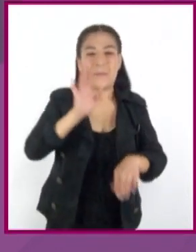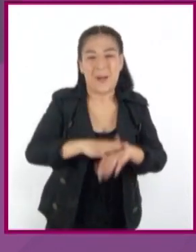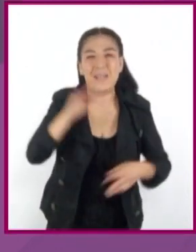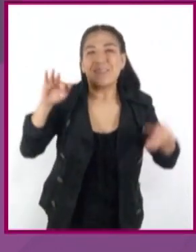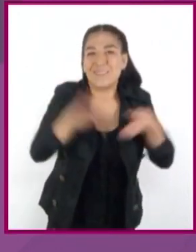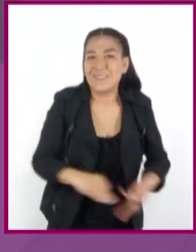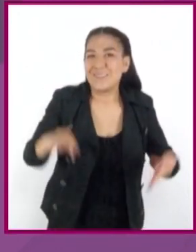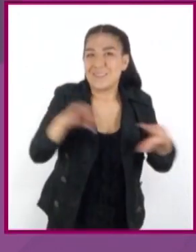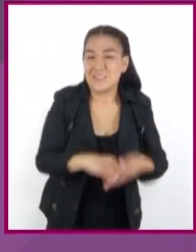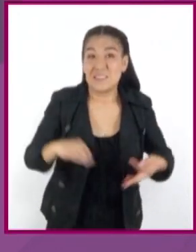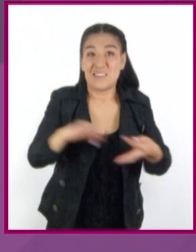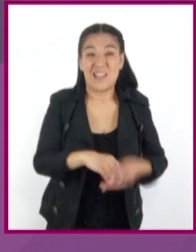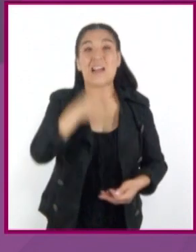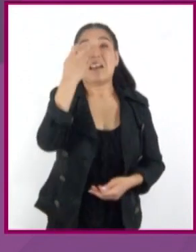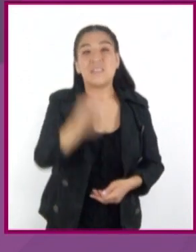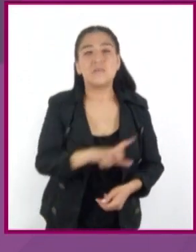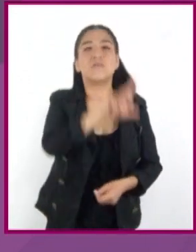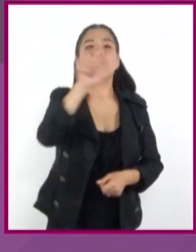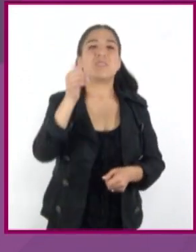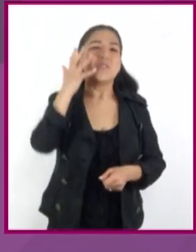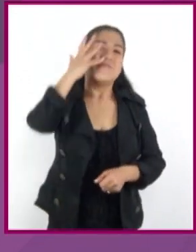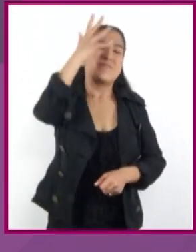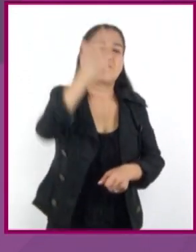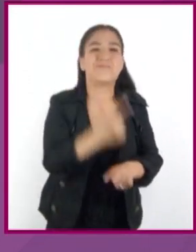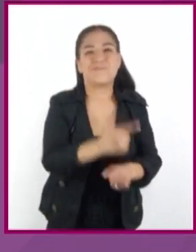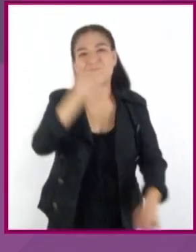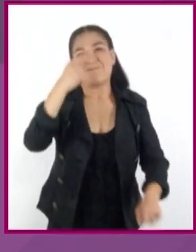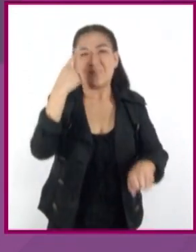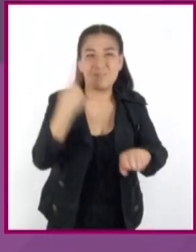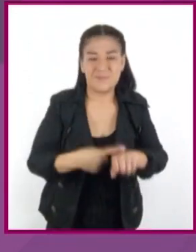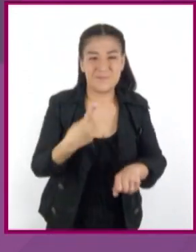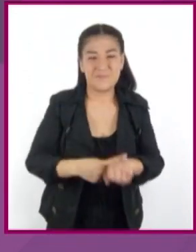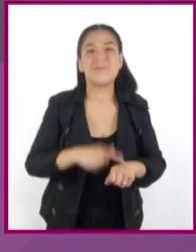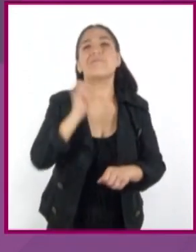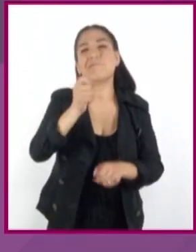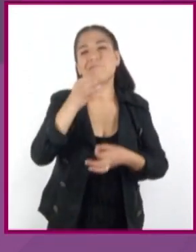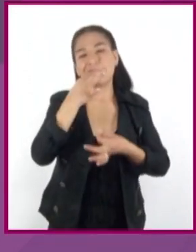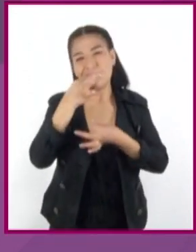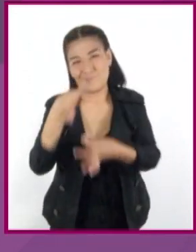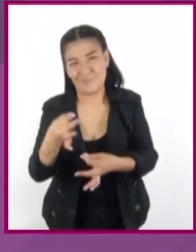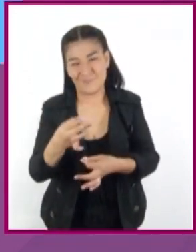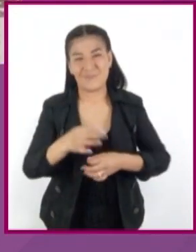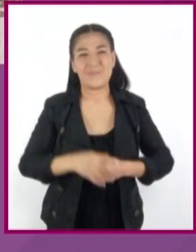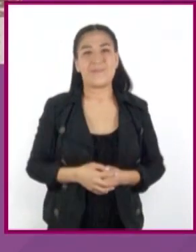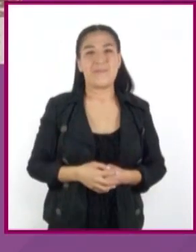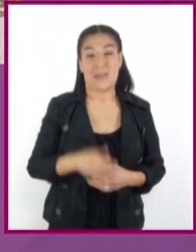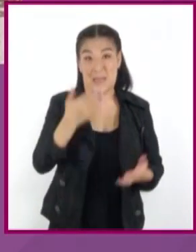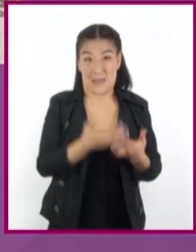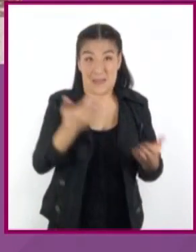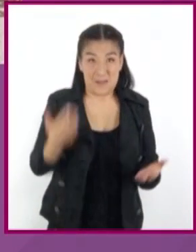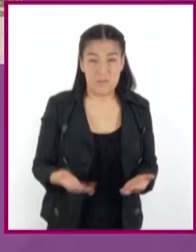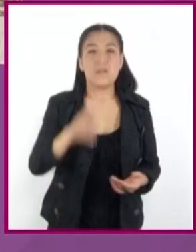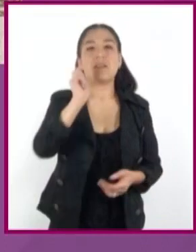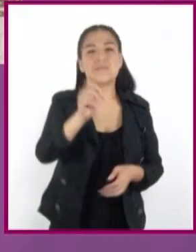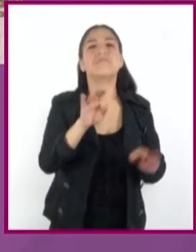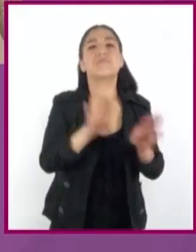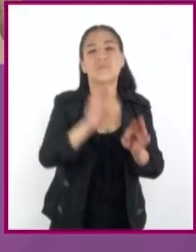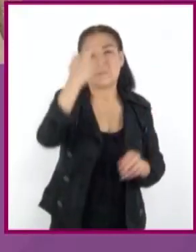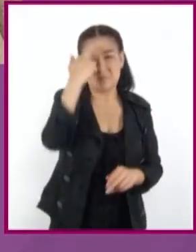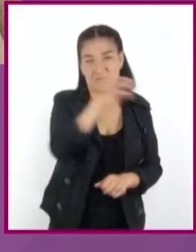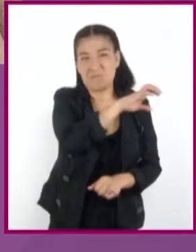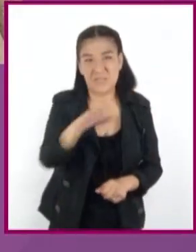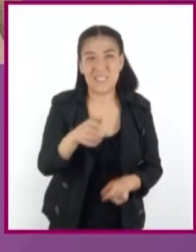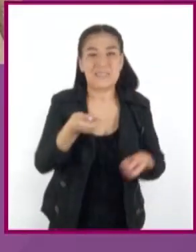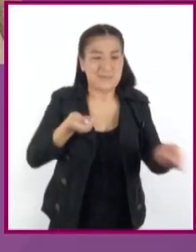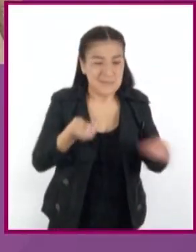y otra vez y así desarrollar una grave enfermedad, una adicción. En la actualidad, se reconoce que la necesidad